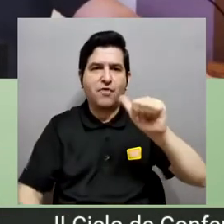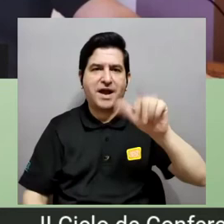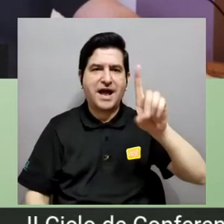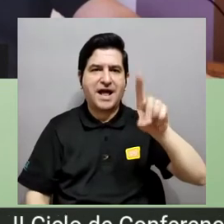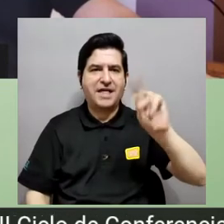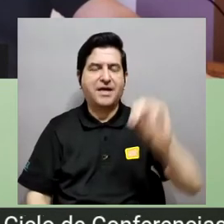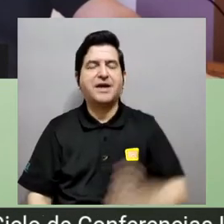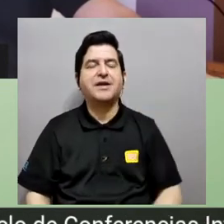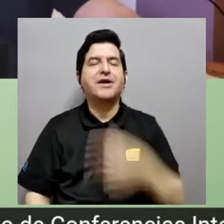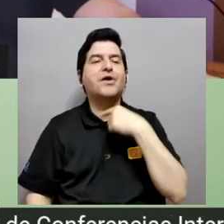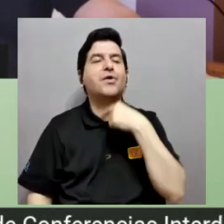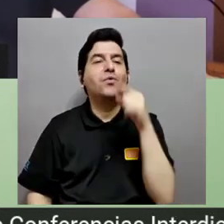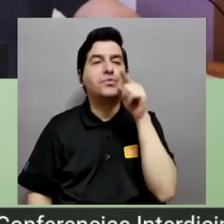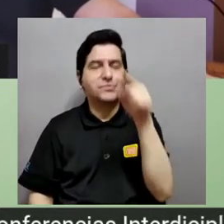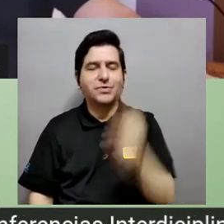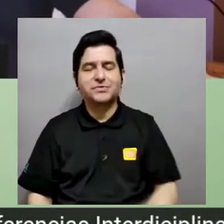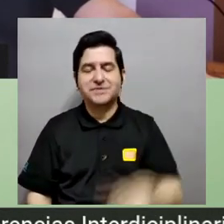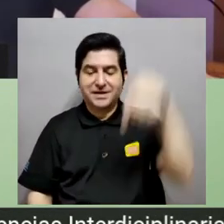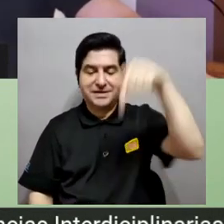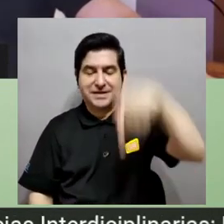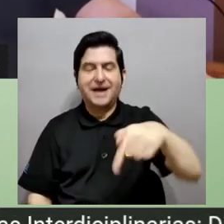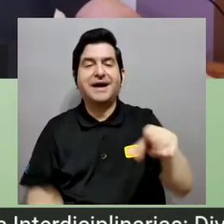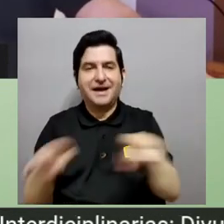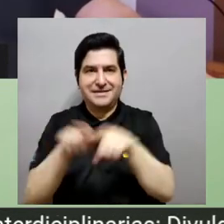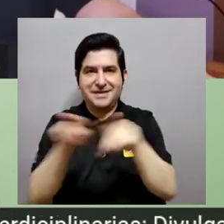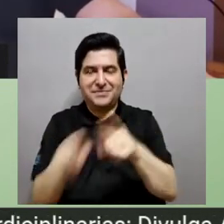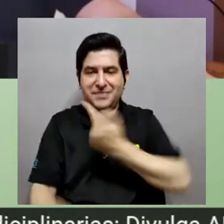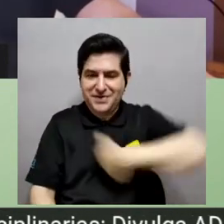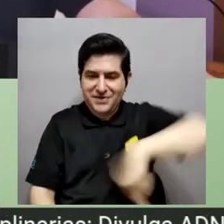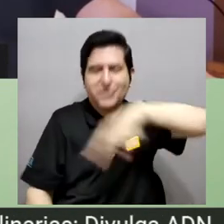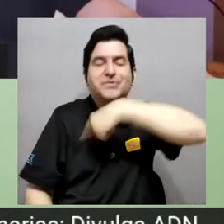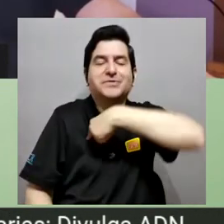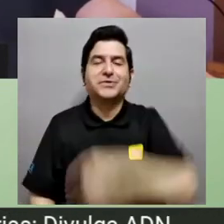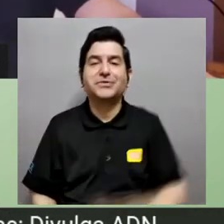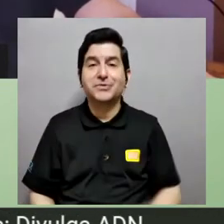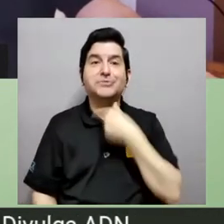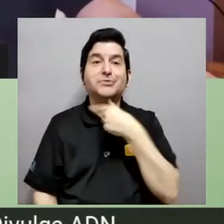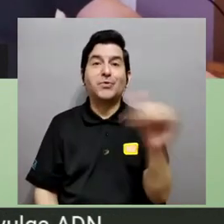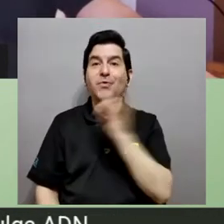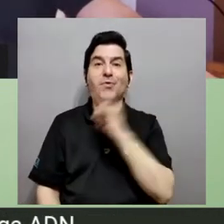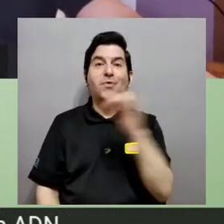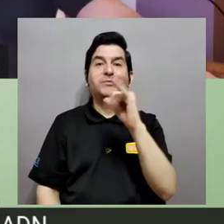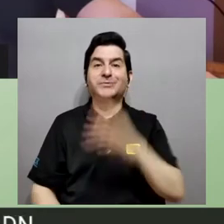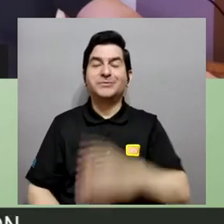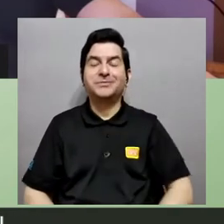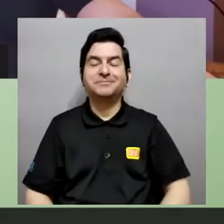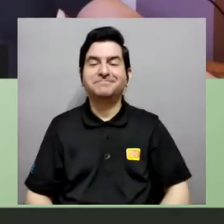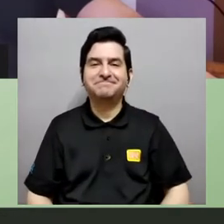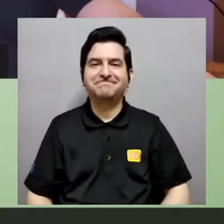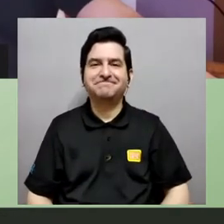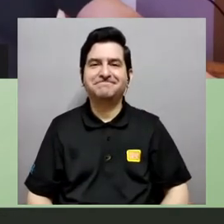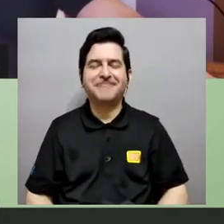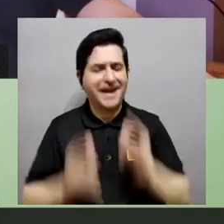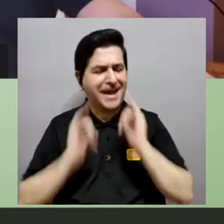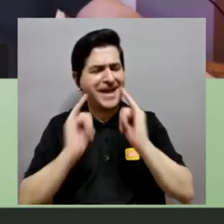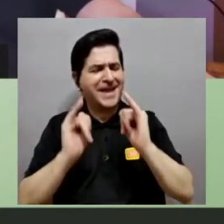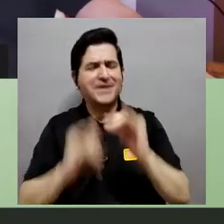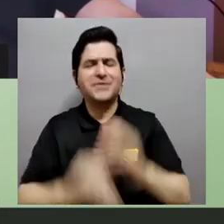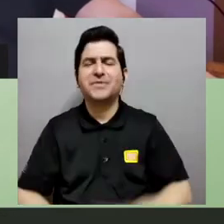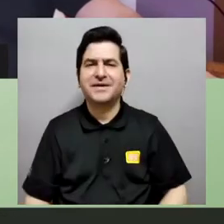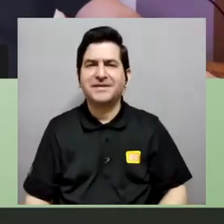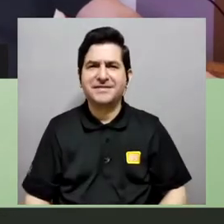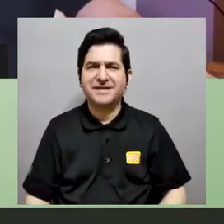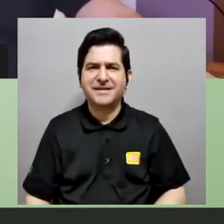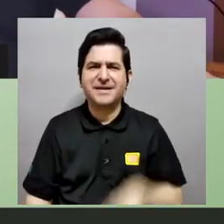pues todo el trabajo que realizan ustedes en divulga ADN así que un gusto Sebastián tenerte acá en los estudios un gustazo también